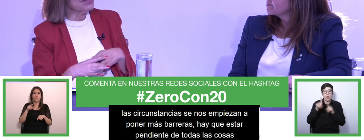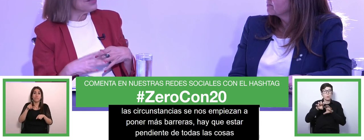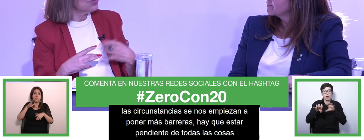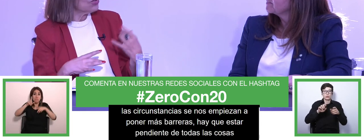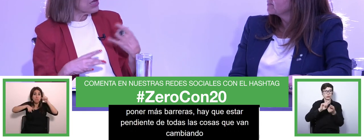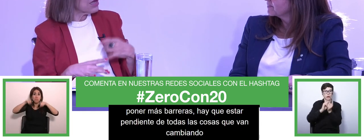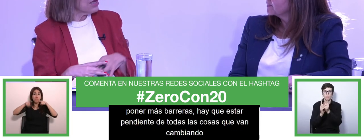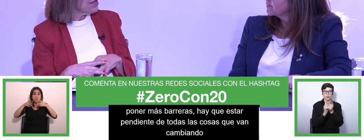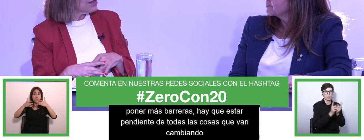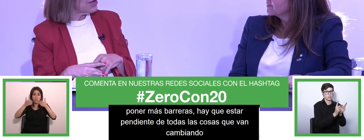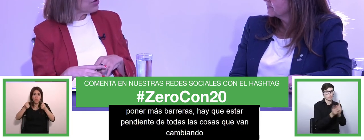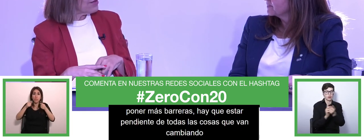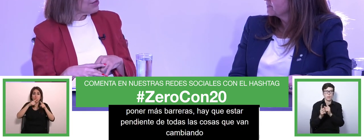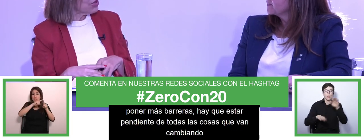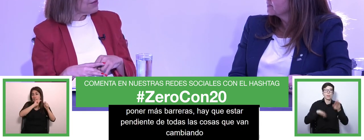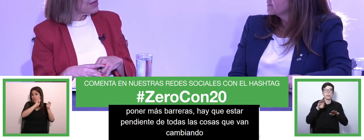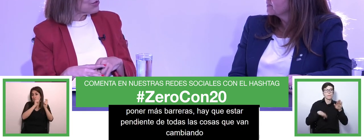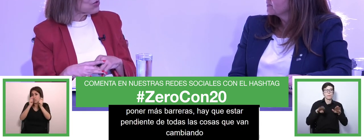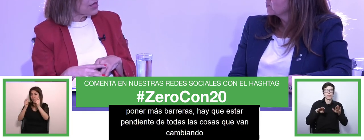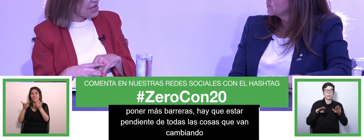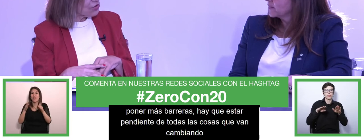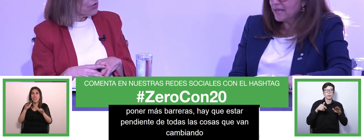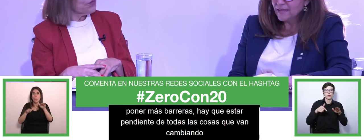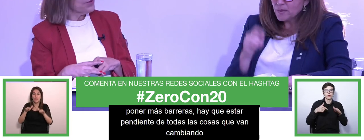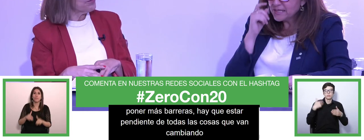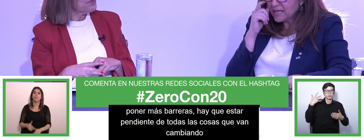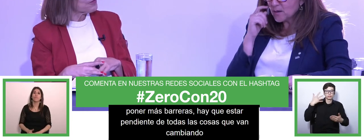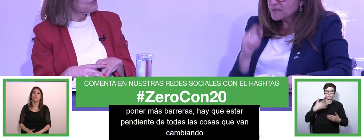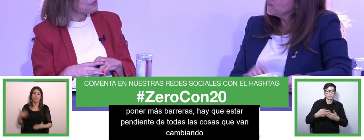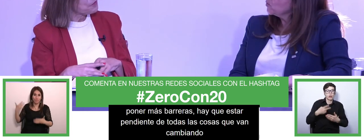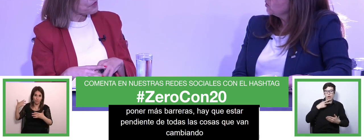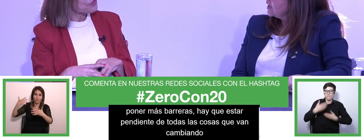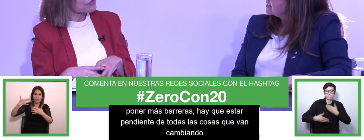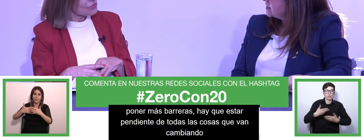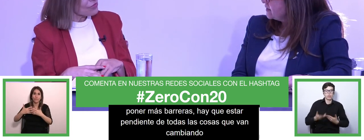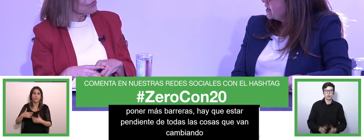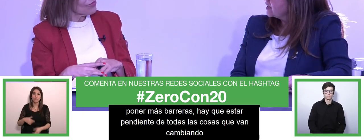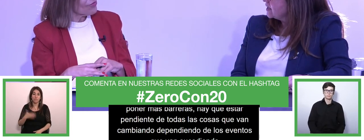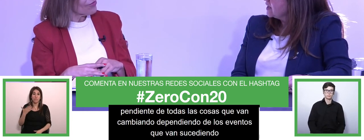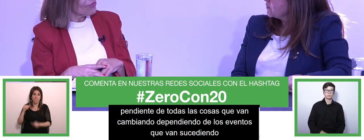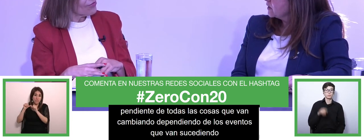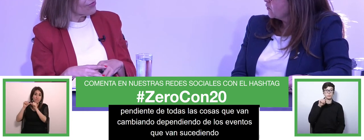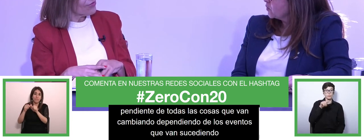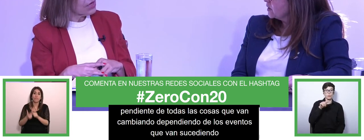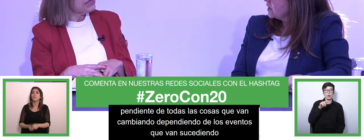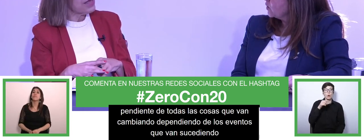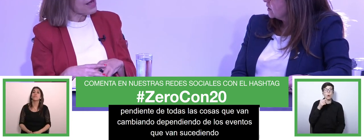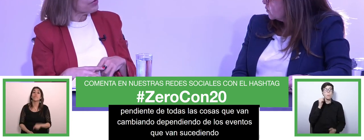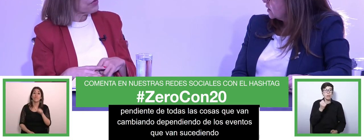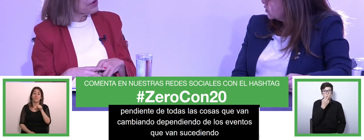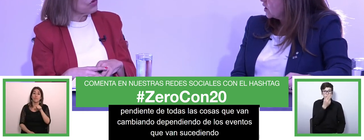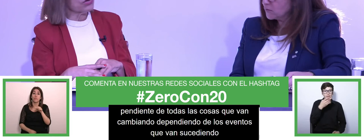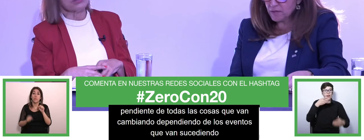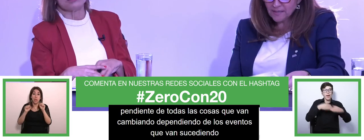dependiendo de de los eventos que van sucediendo ¿te parece que repasemos la accesibilidad que tiene la plataforma en la